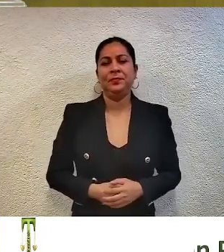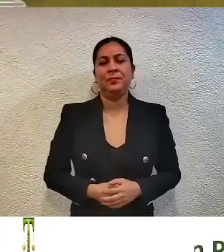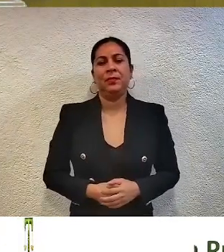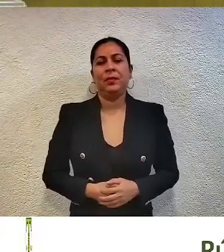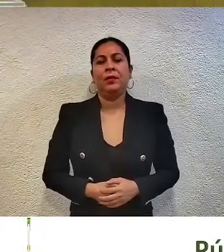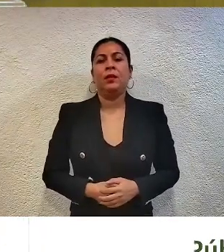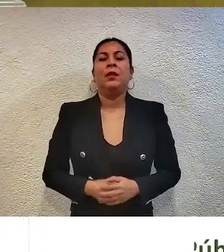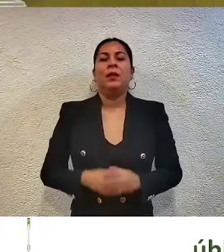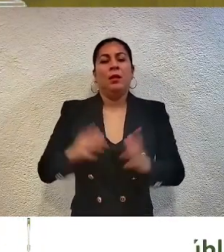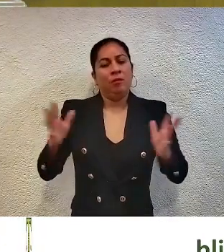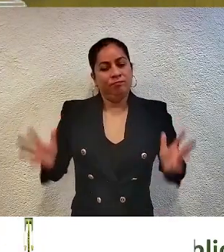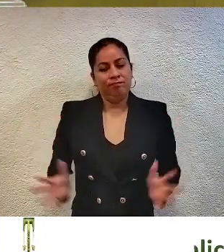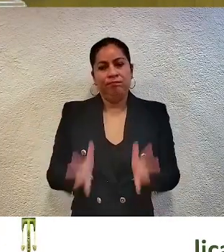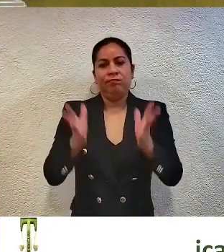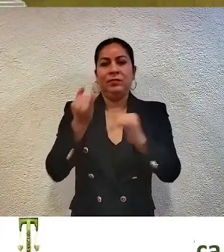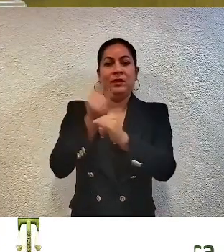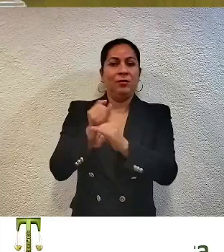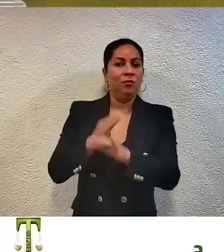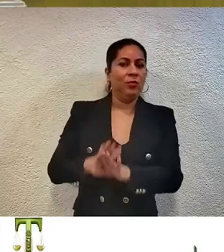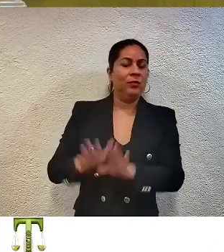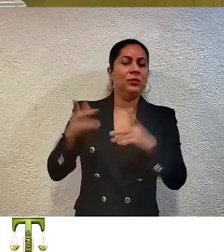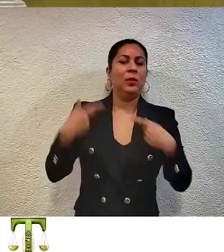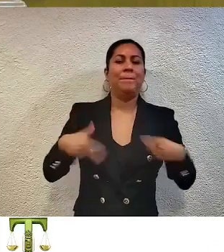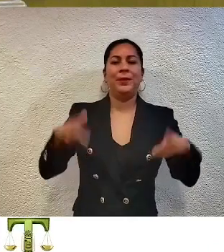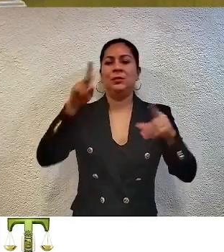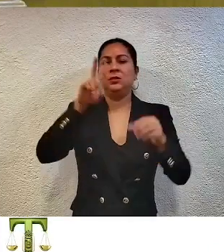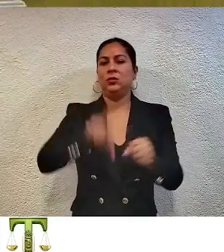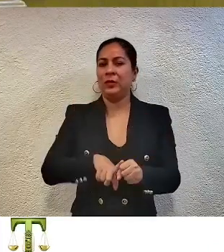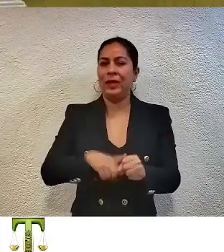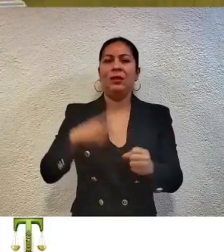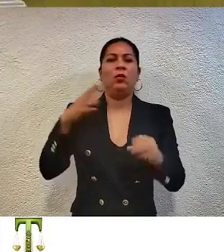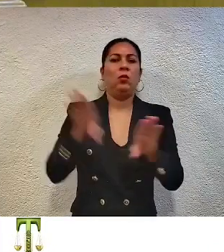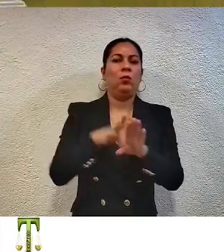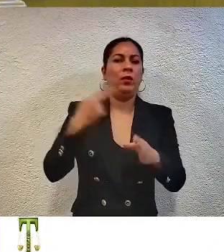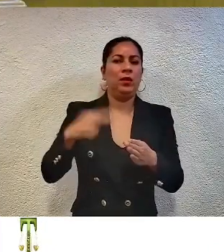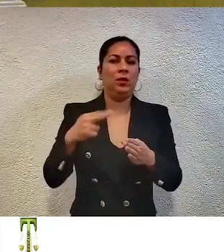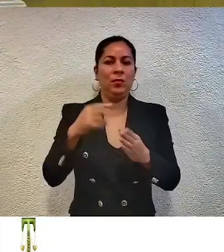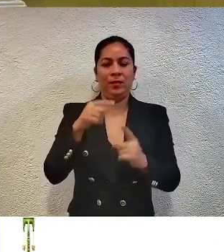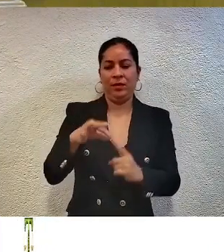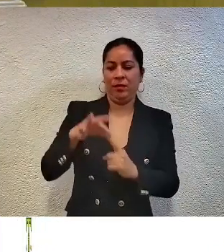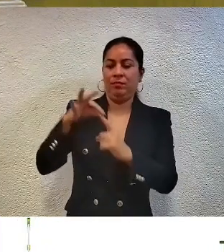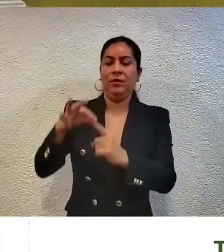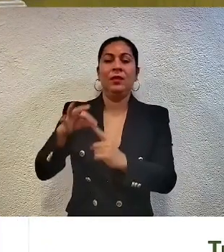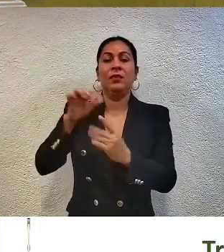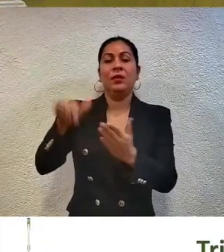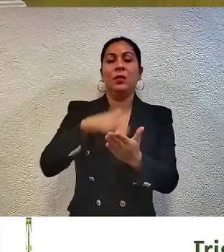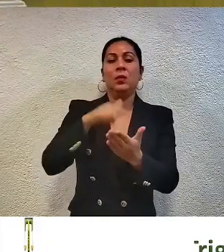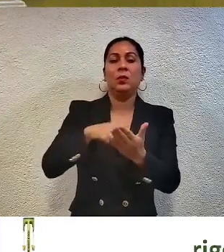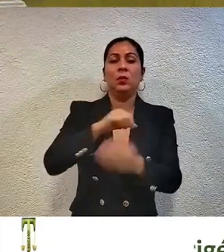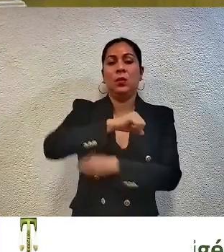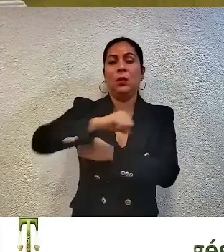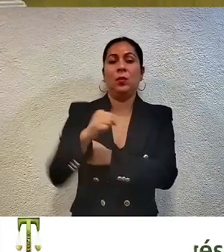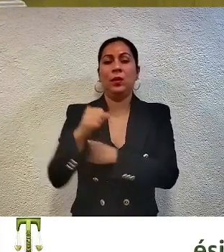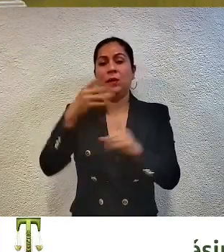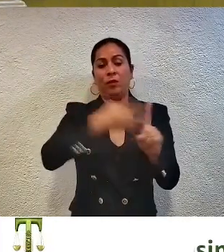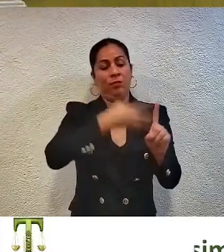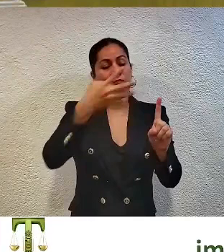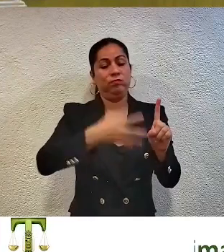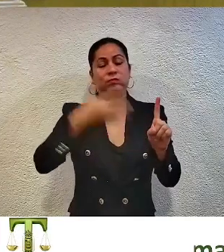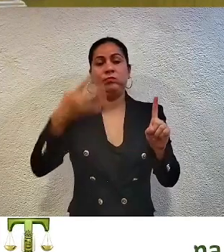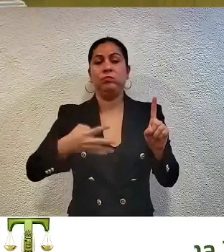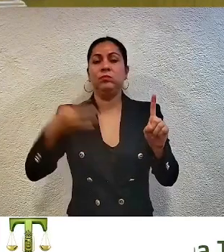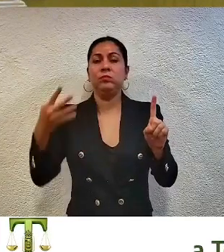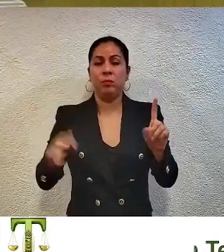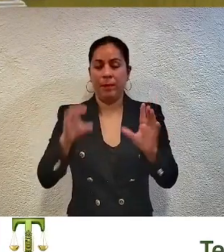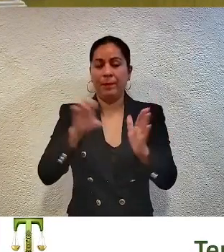La divulgación de ciertos datos personales, como el nombre de la persona que ha sido postulada por ocupar un espacio reservado para personas de la diversidad sexual y